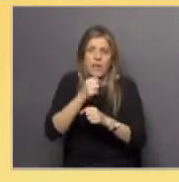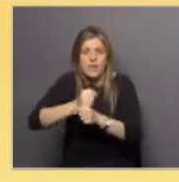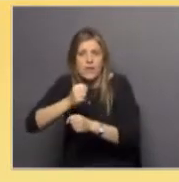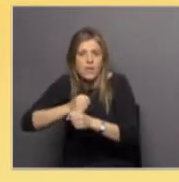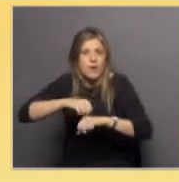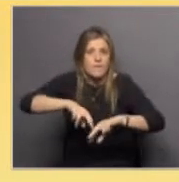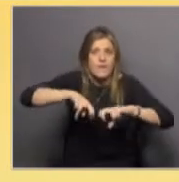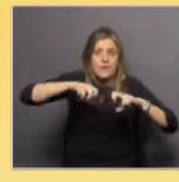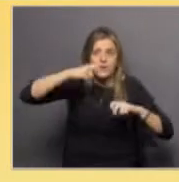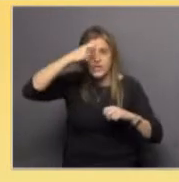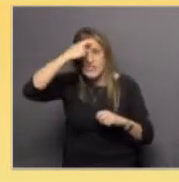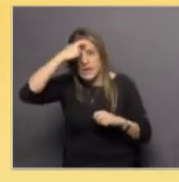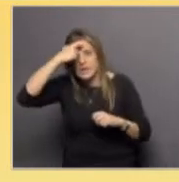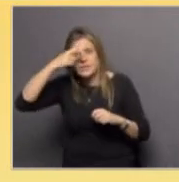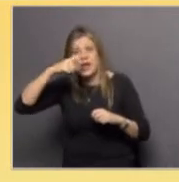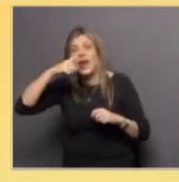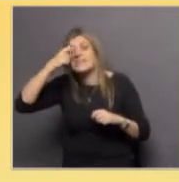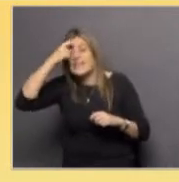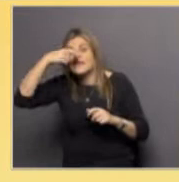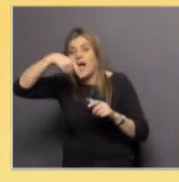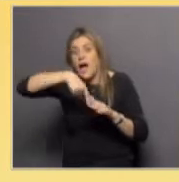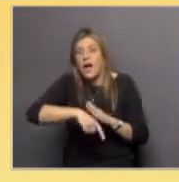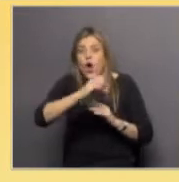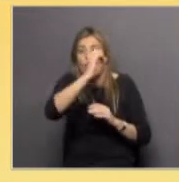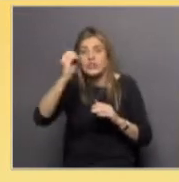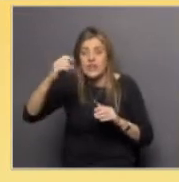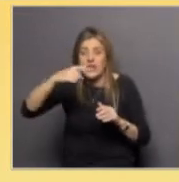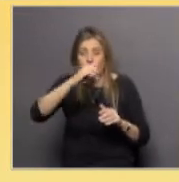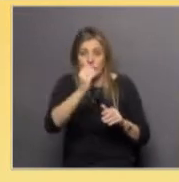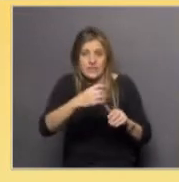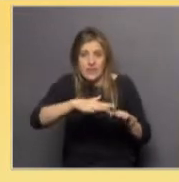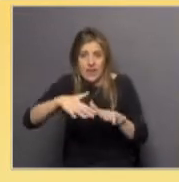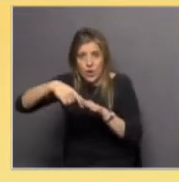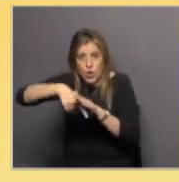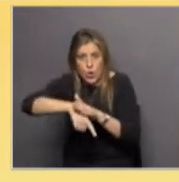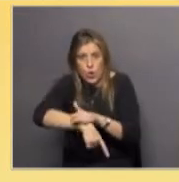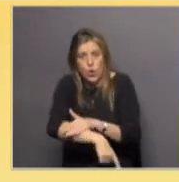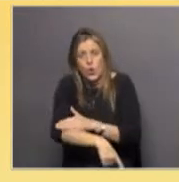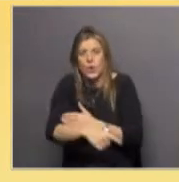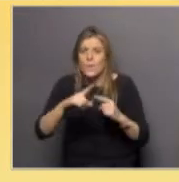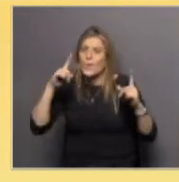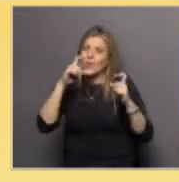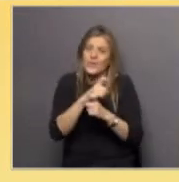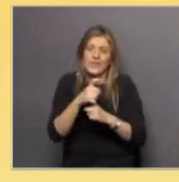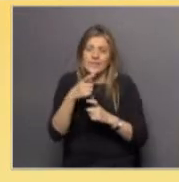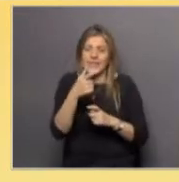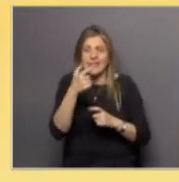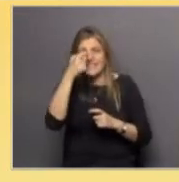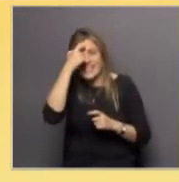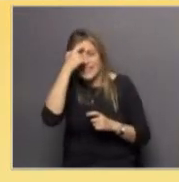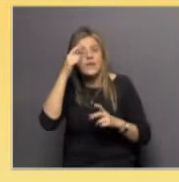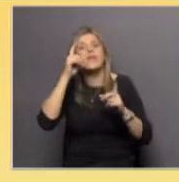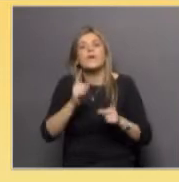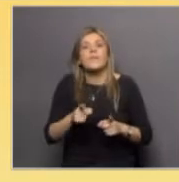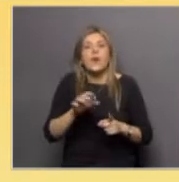oceanográfica en estos ambientes de mar profundo y más aún en una zona tan remota